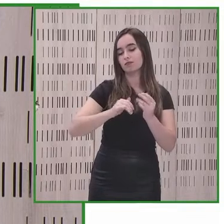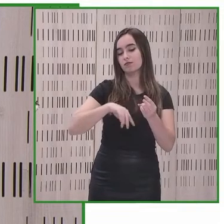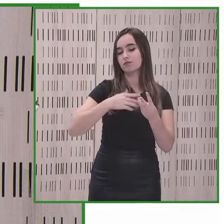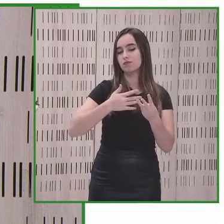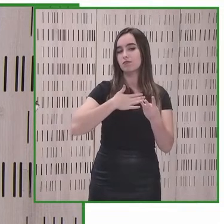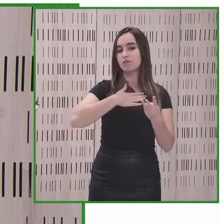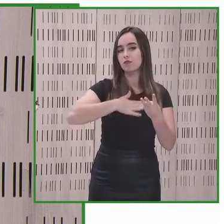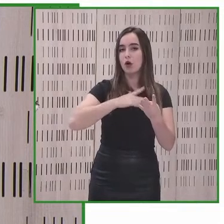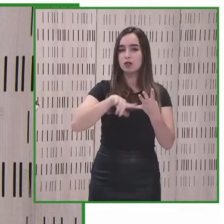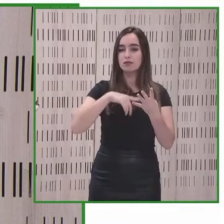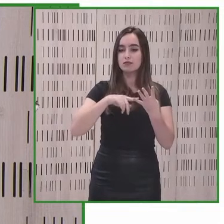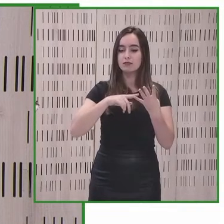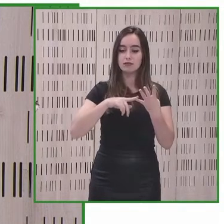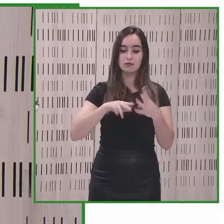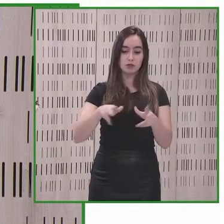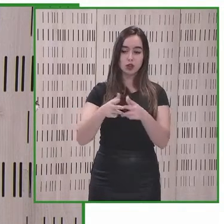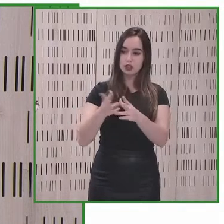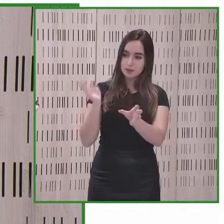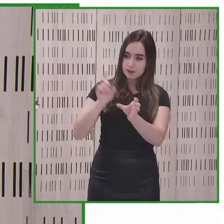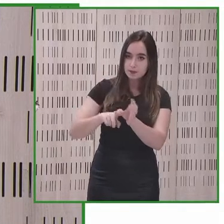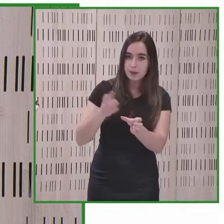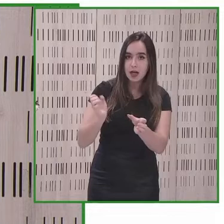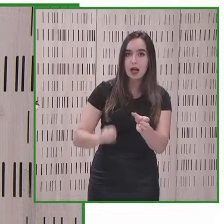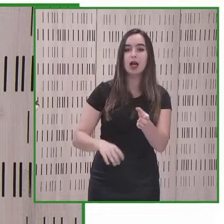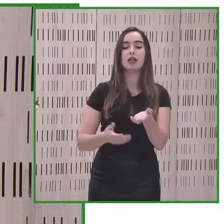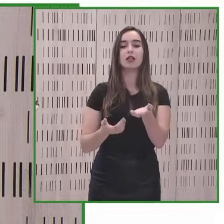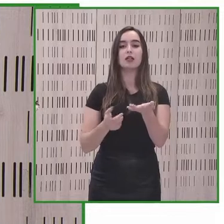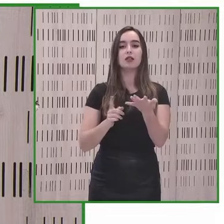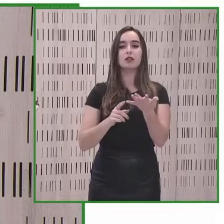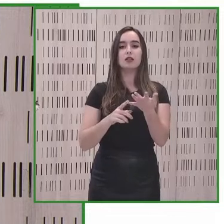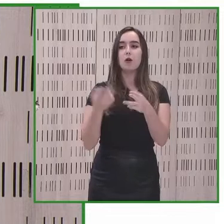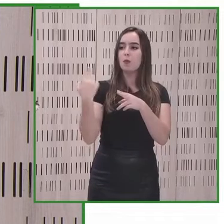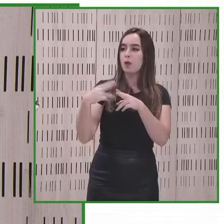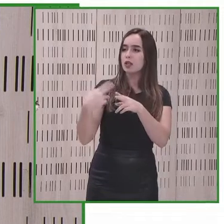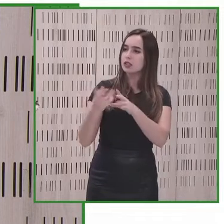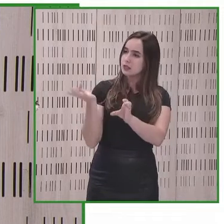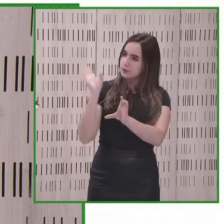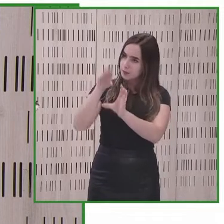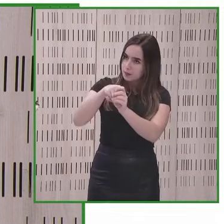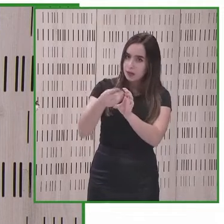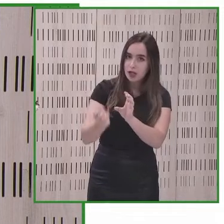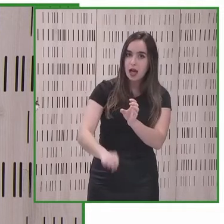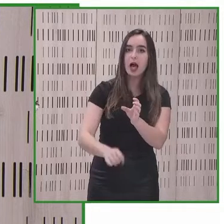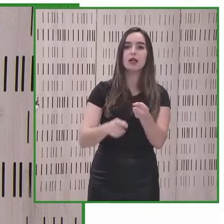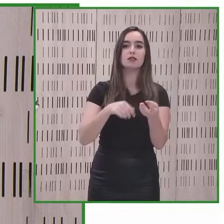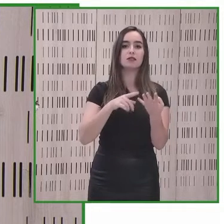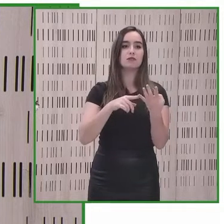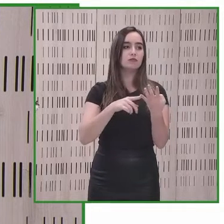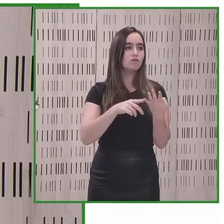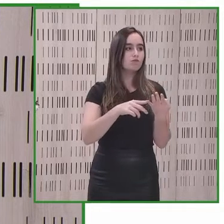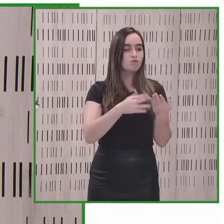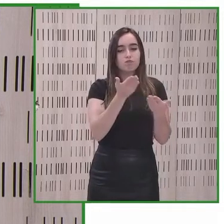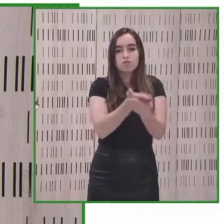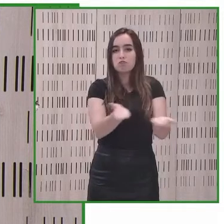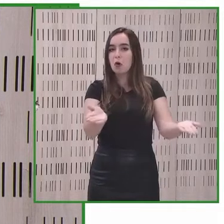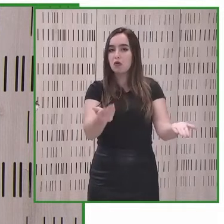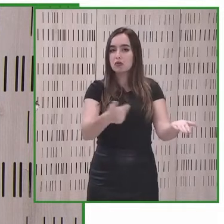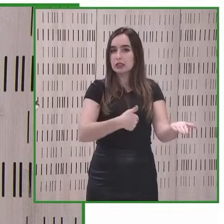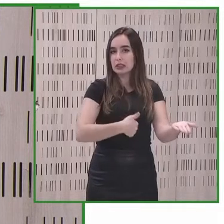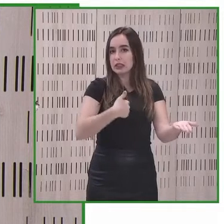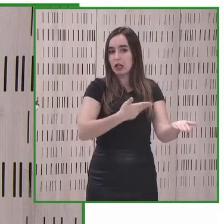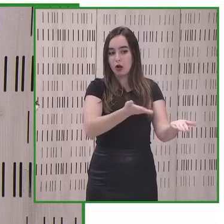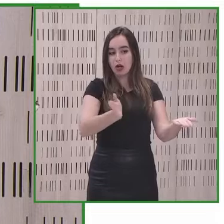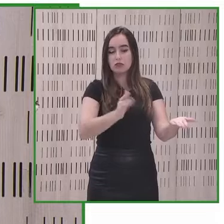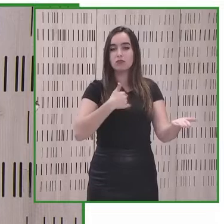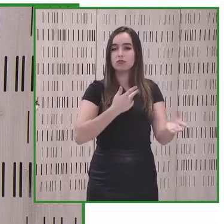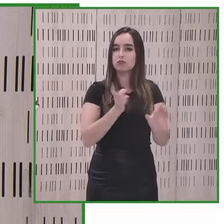sociedad para participar para actuar en la vida política en vida pública definitiva y ya decía eso principalmente lo hacemos a